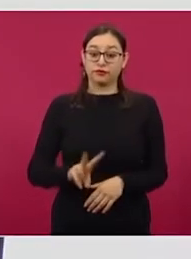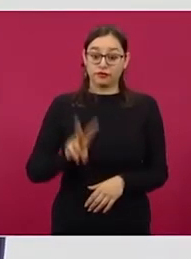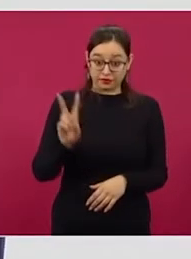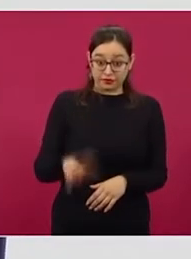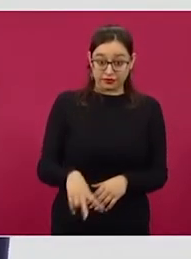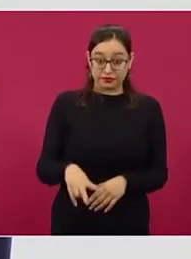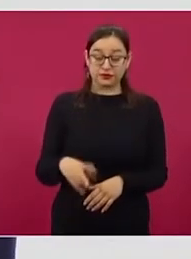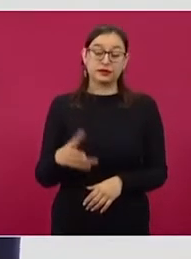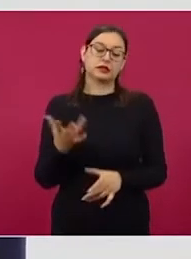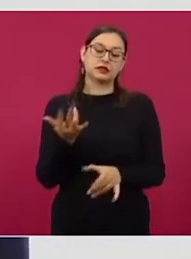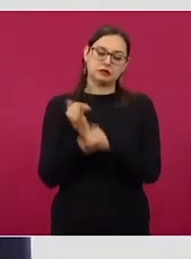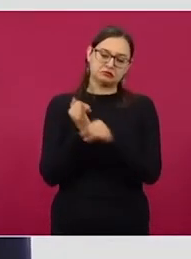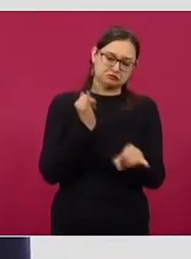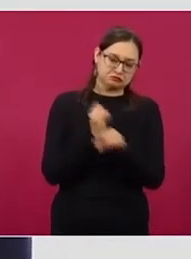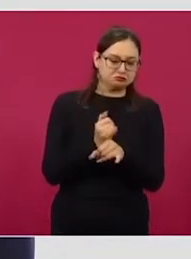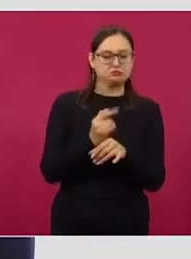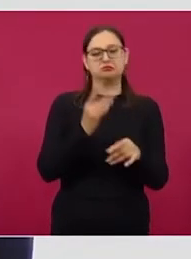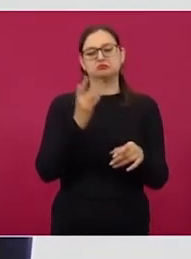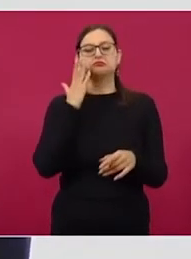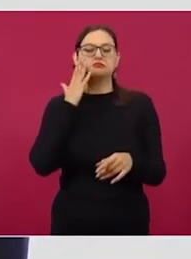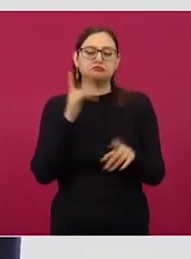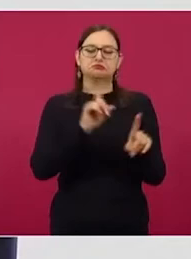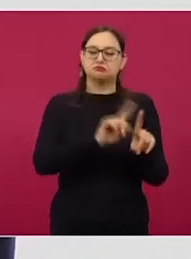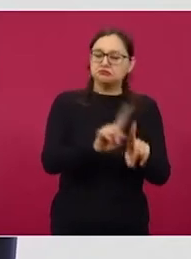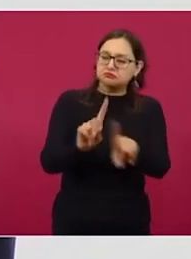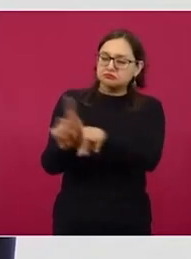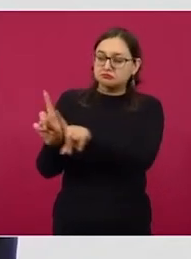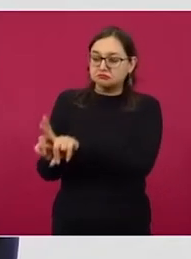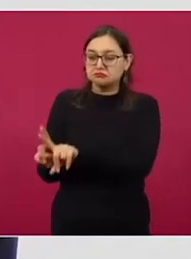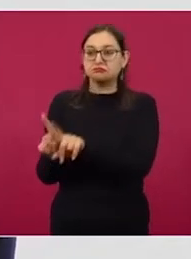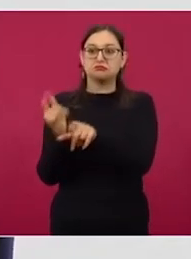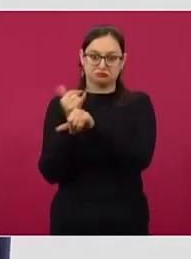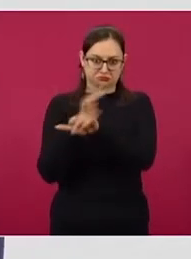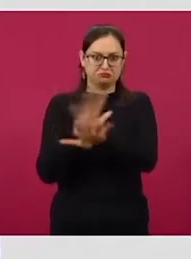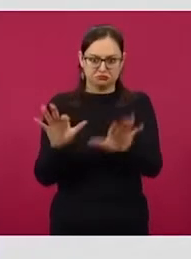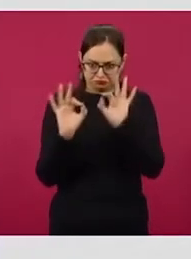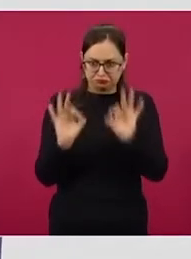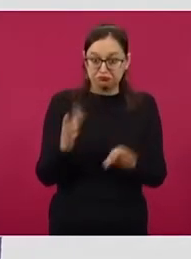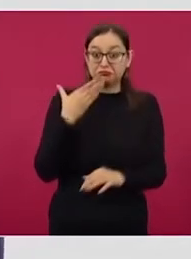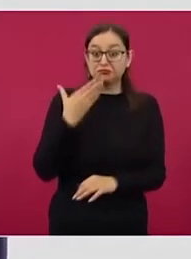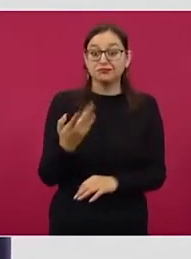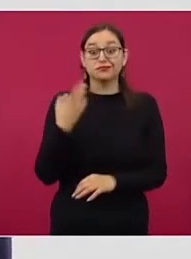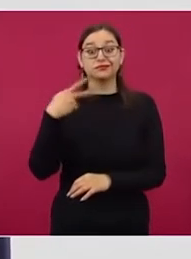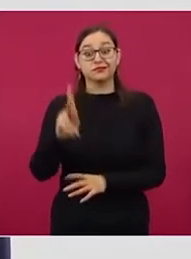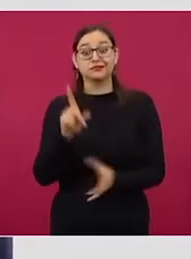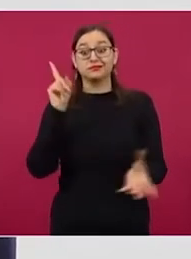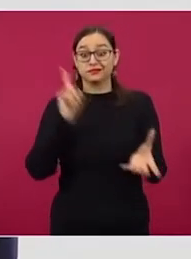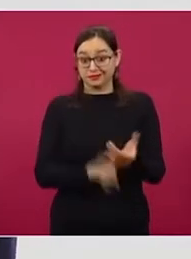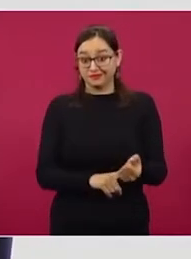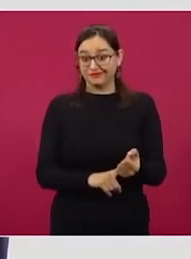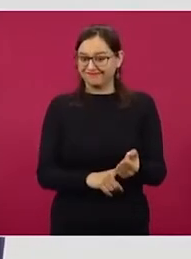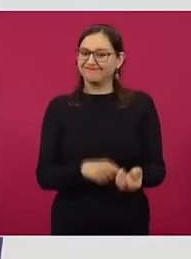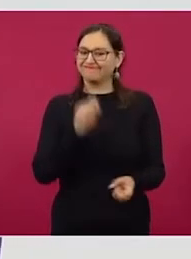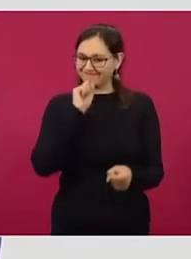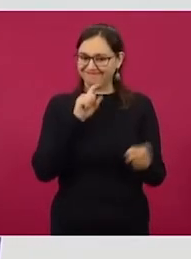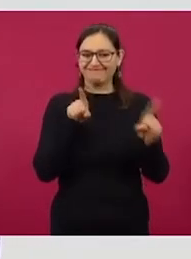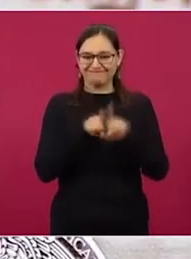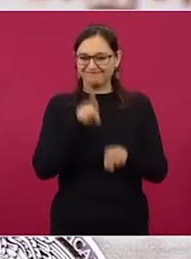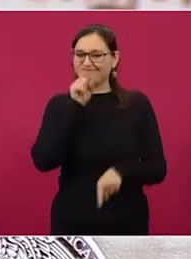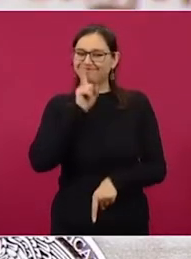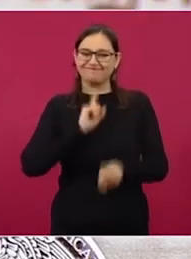herramienta para mantenernos informados. Pero tienen su lado B, porque también ahí abunda la desinformación.